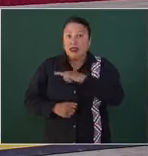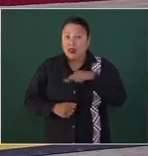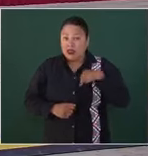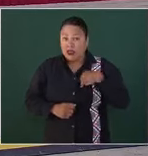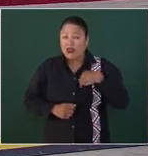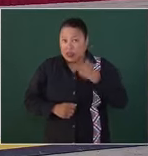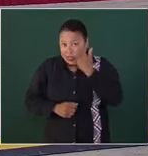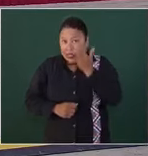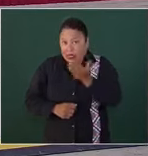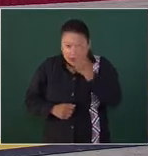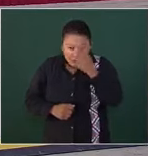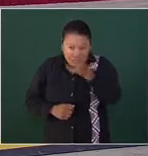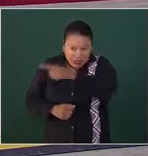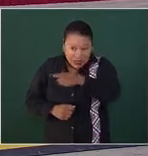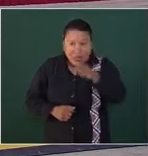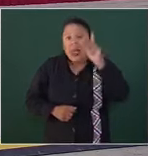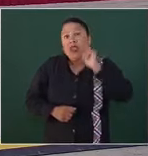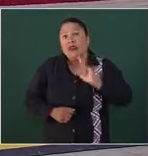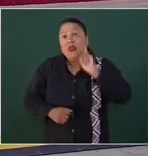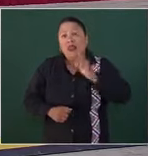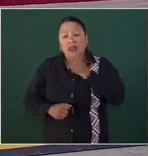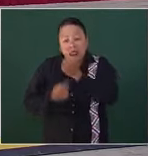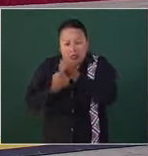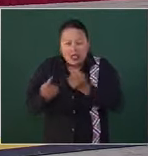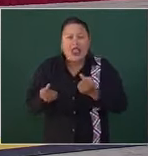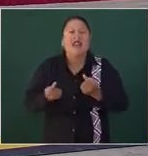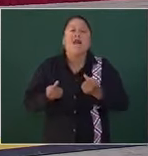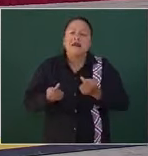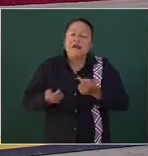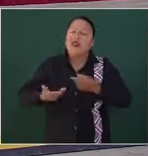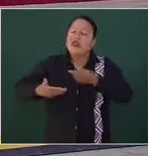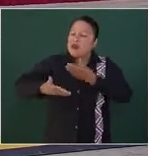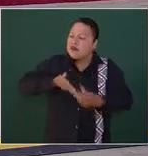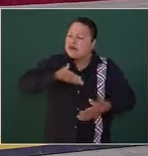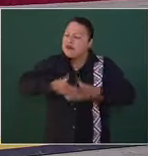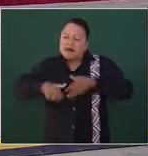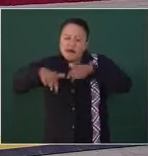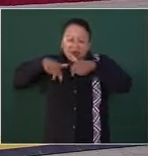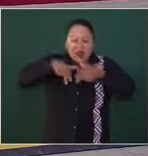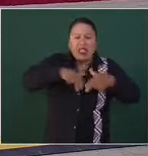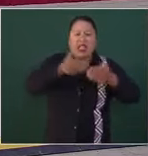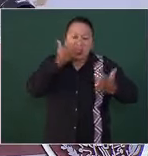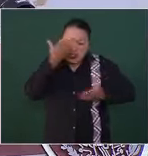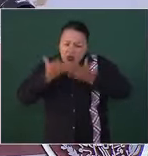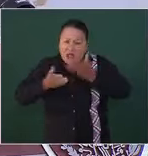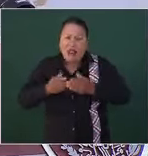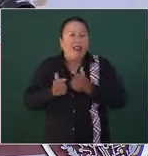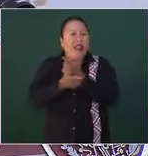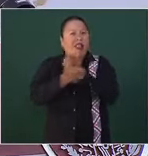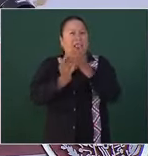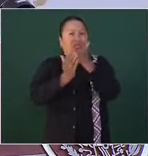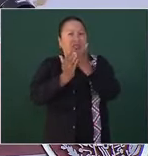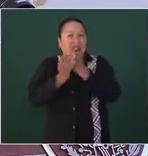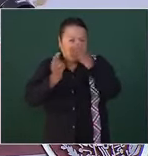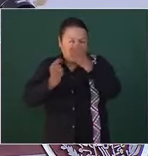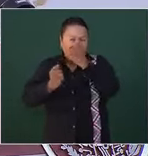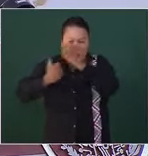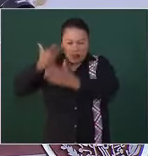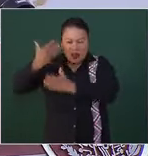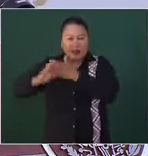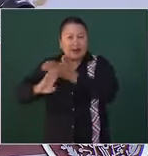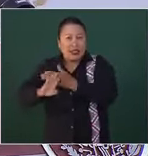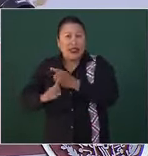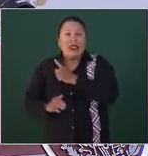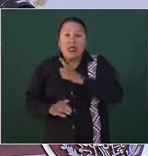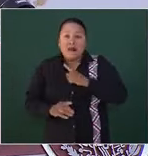que las mujeres y las niñas puedan caminar, estudiar, vivir libres de violencias, conscientes que